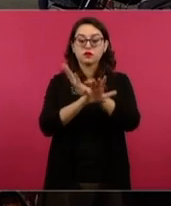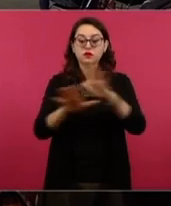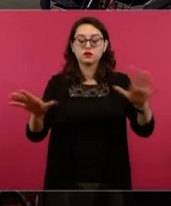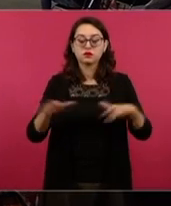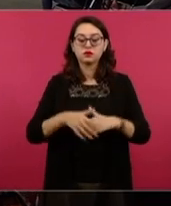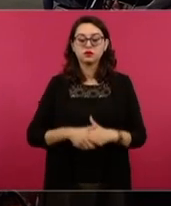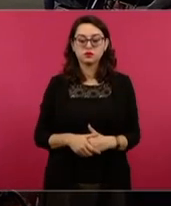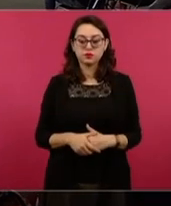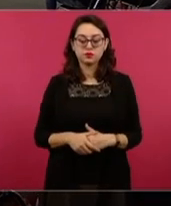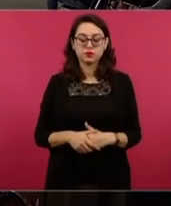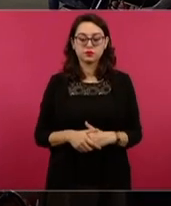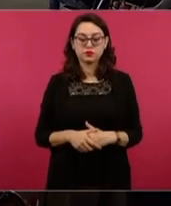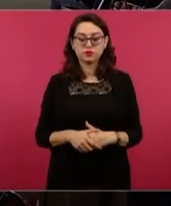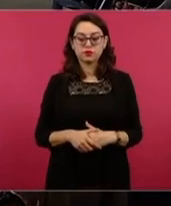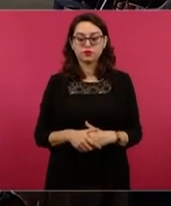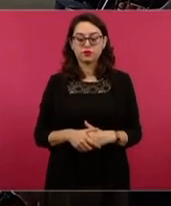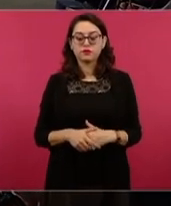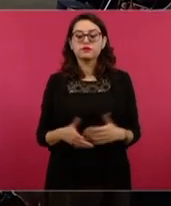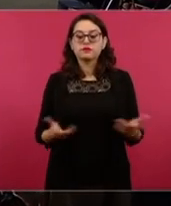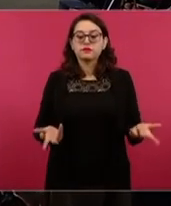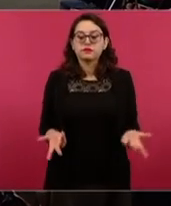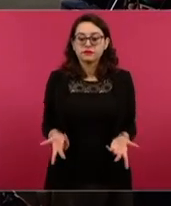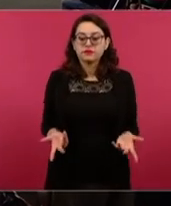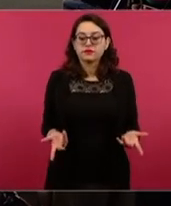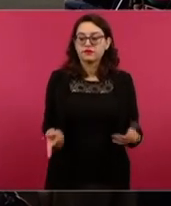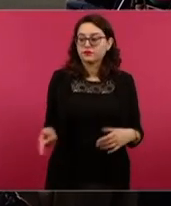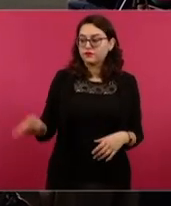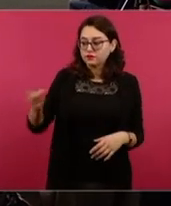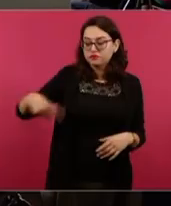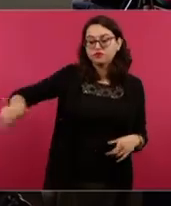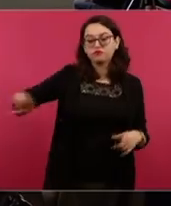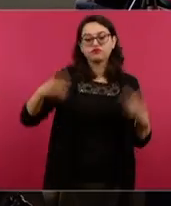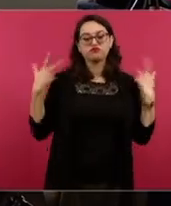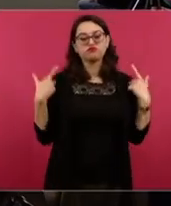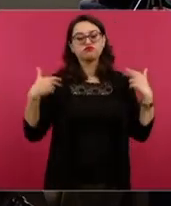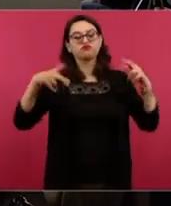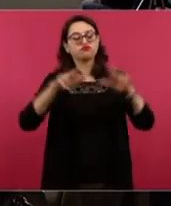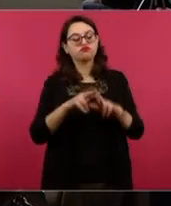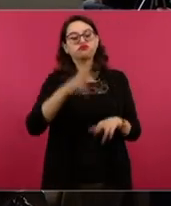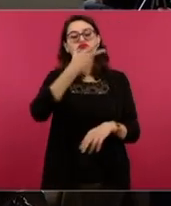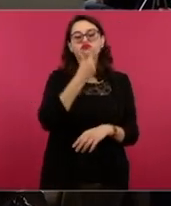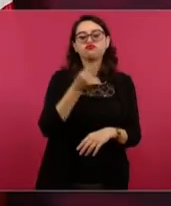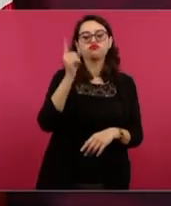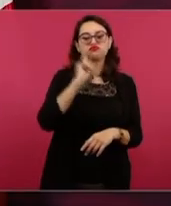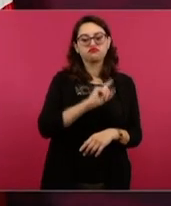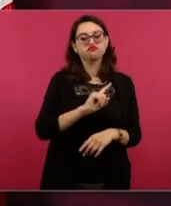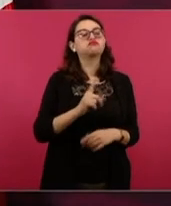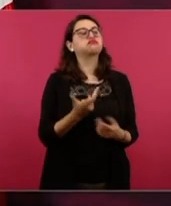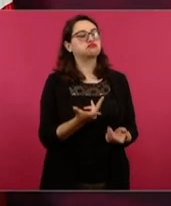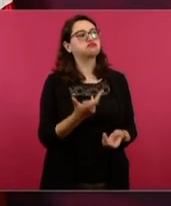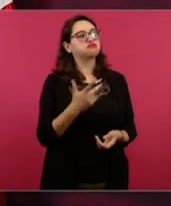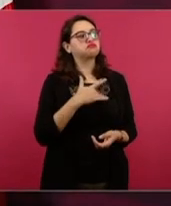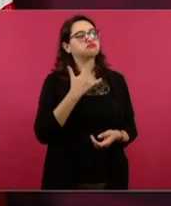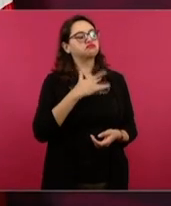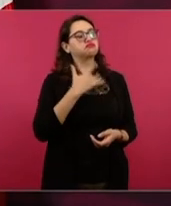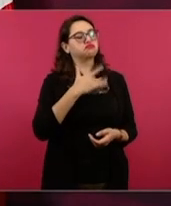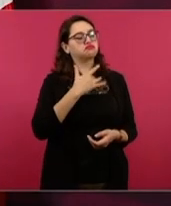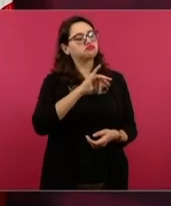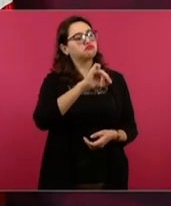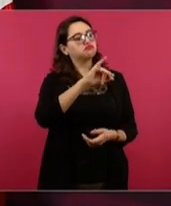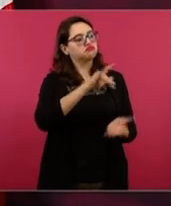Y es el apoyo de maestras, maestros y de su organización